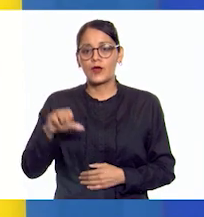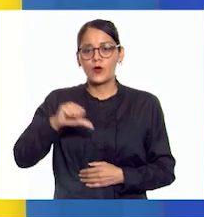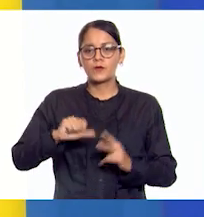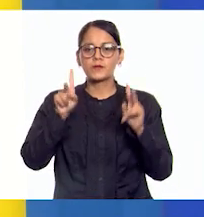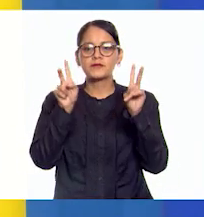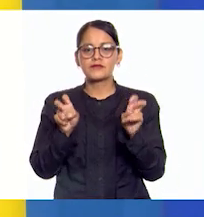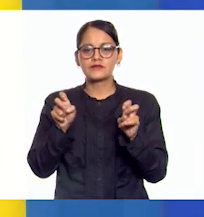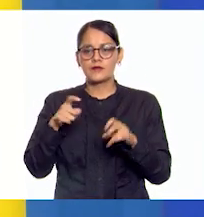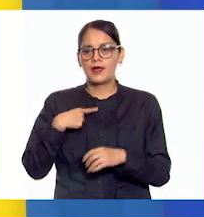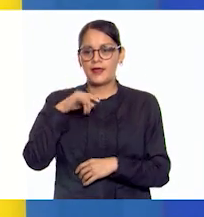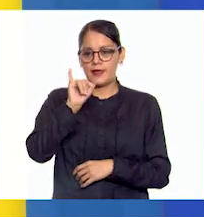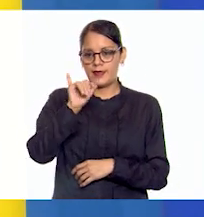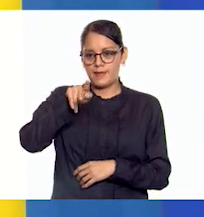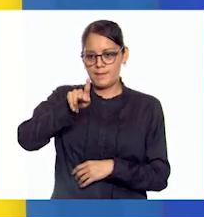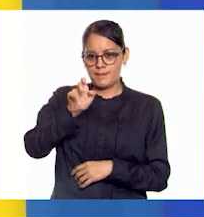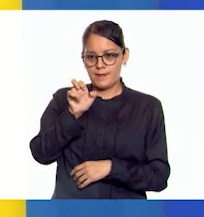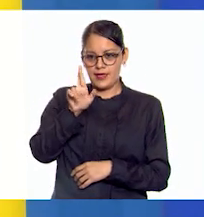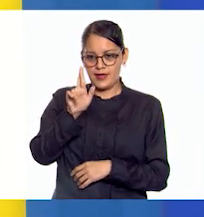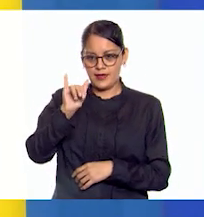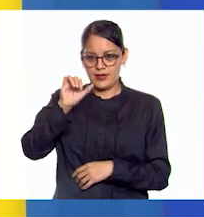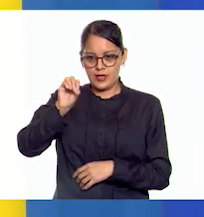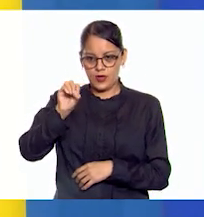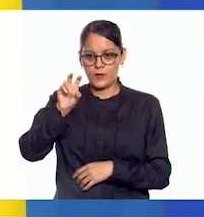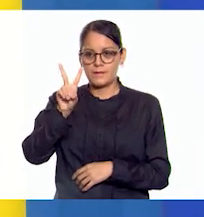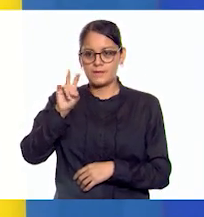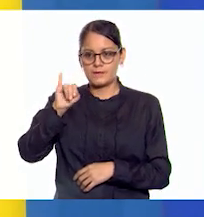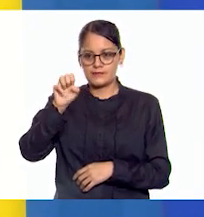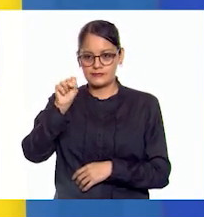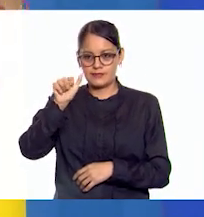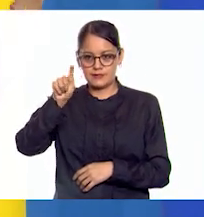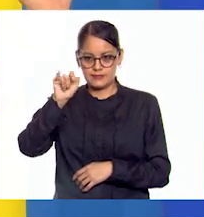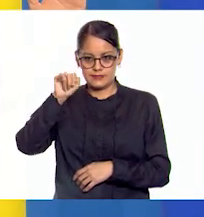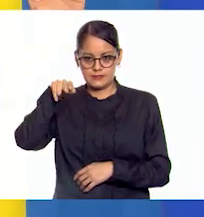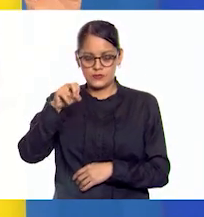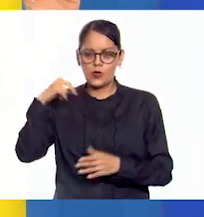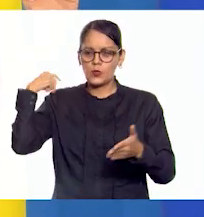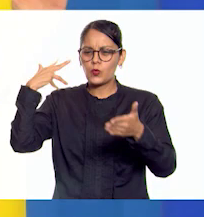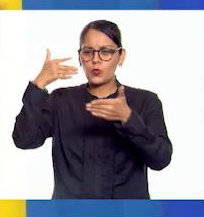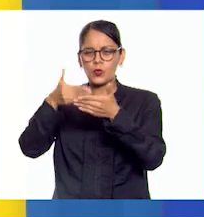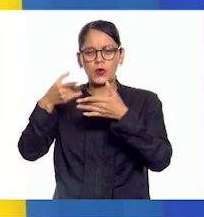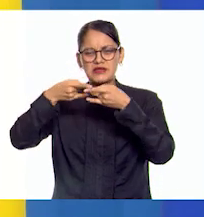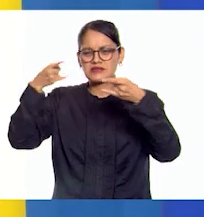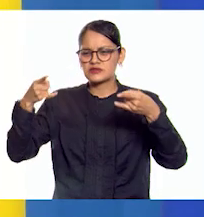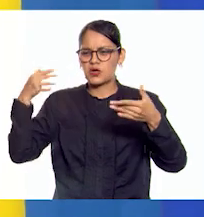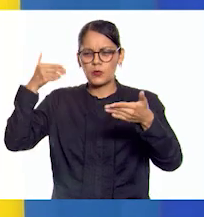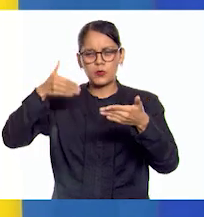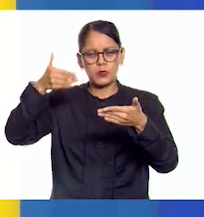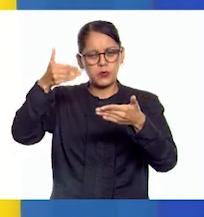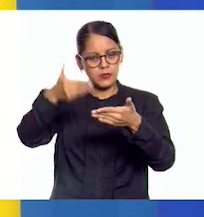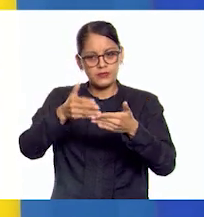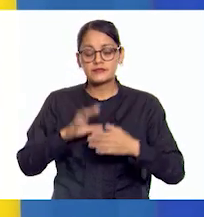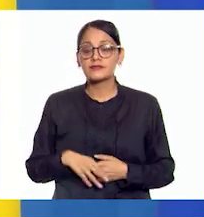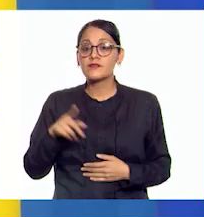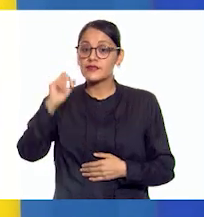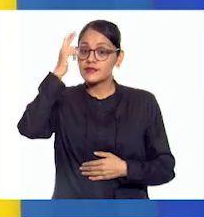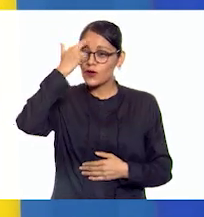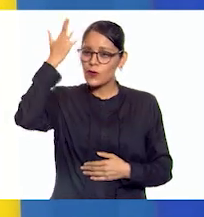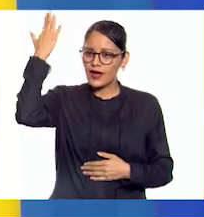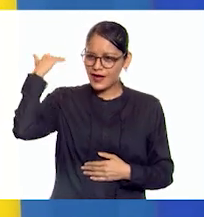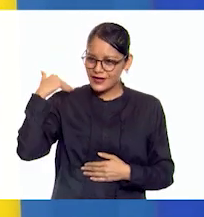sobre el Imperio Bizantino. Su duración abarcó un largo periodo de la historia. ¿Te acuerdas, Jenny, que en nuestras